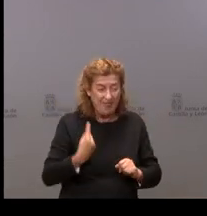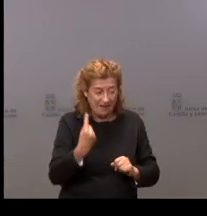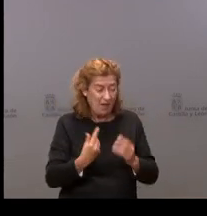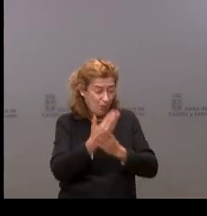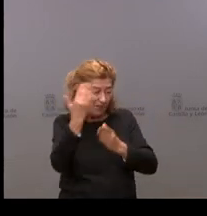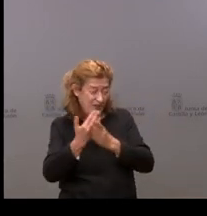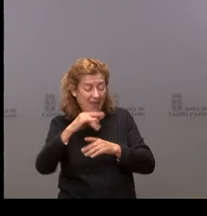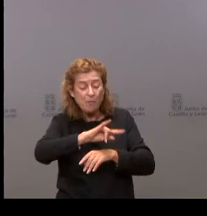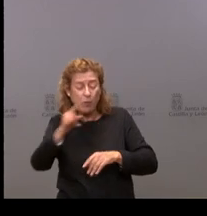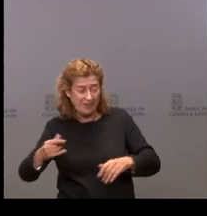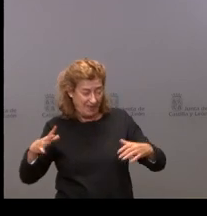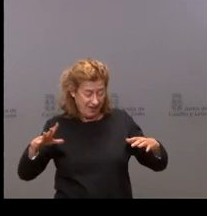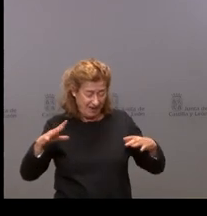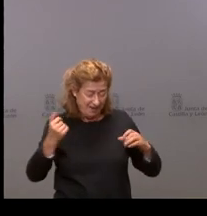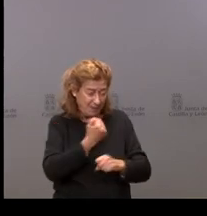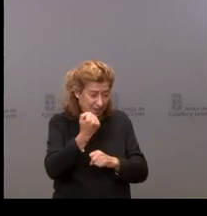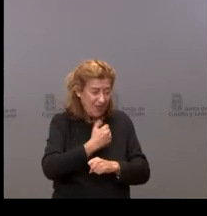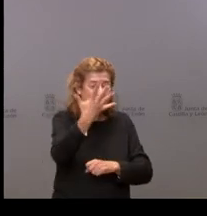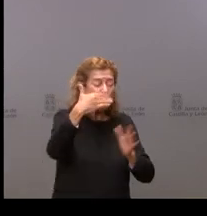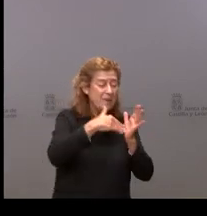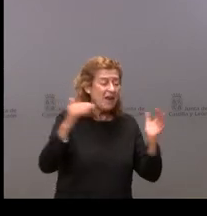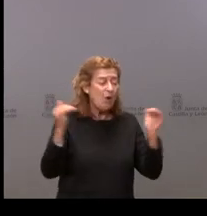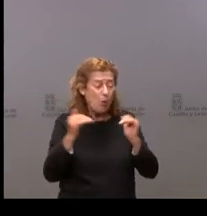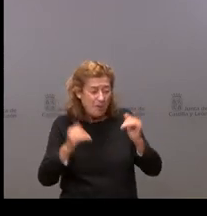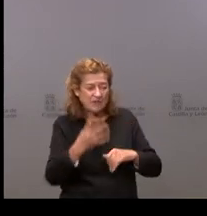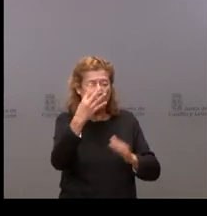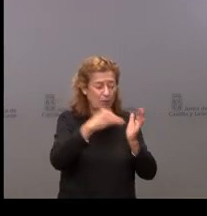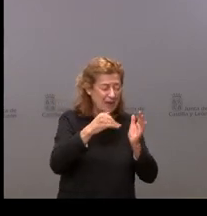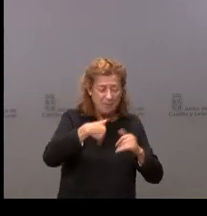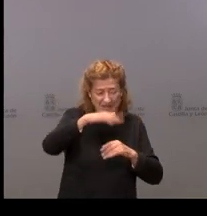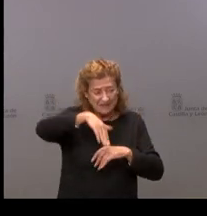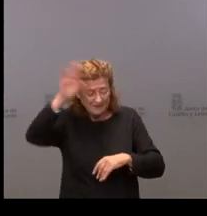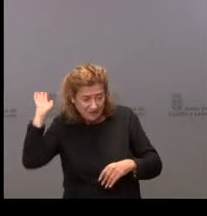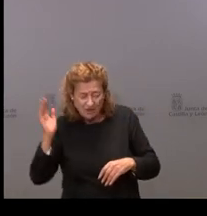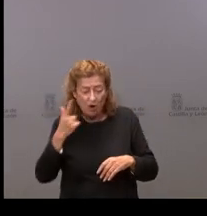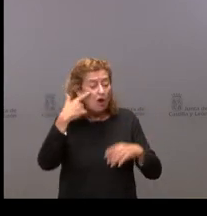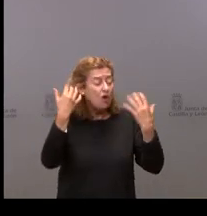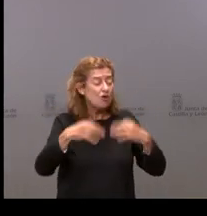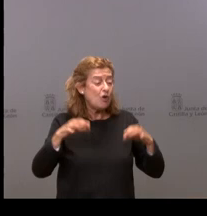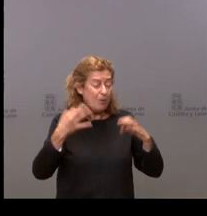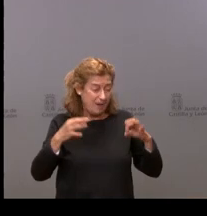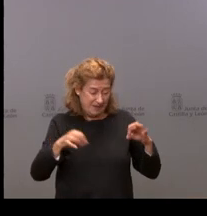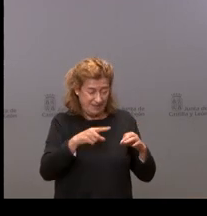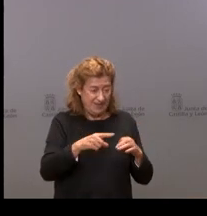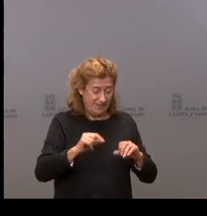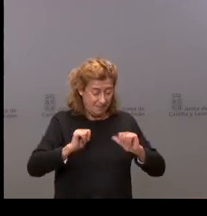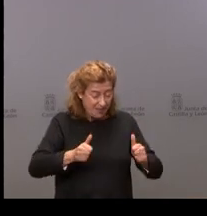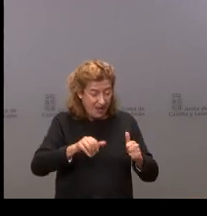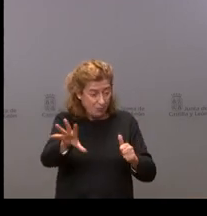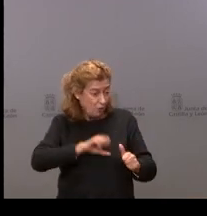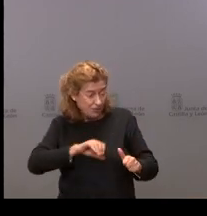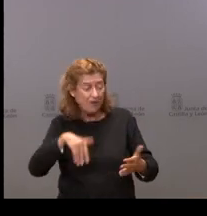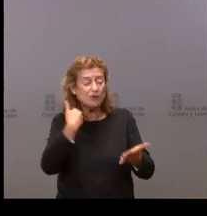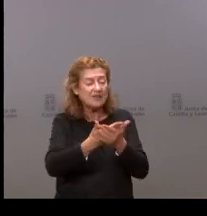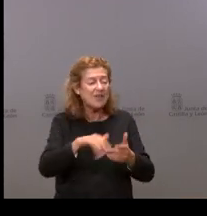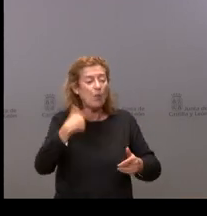Navideño, los 5.000 del jueves y los 4.000 y pico del anterior. Normalmente hay una cadencia desde que empiezan los contagios hasta que luego se